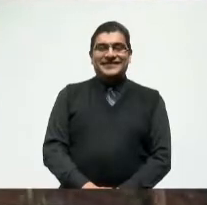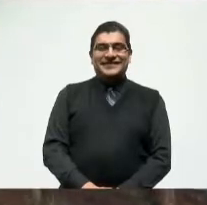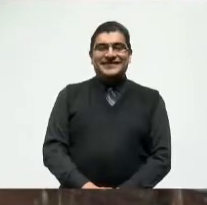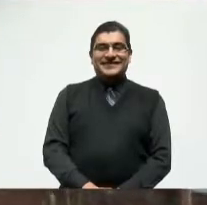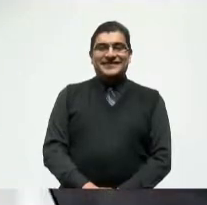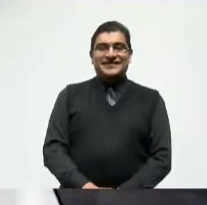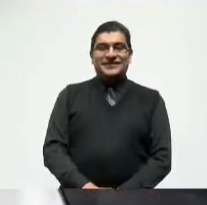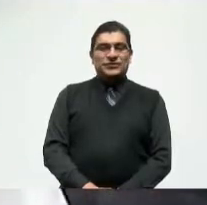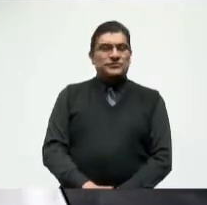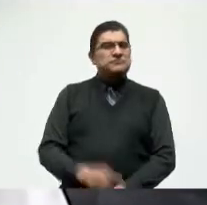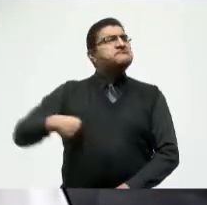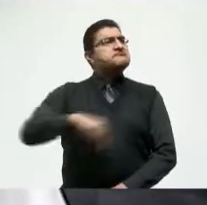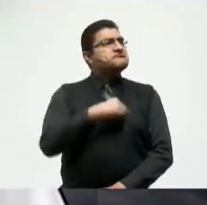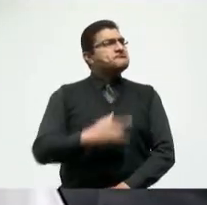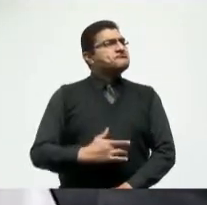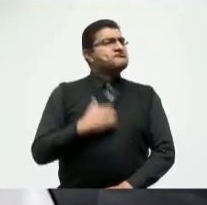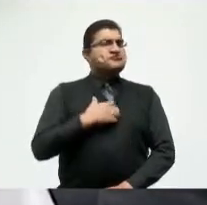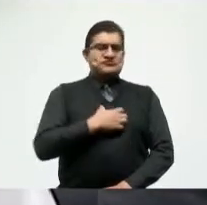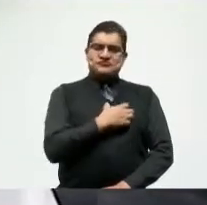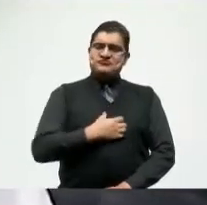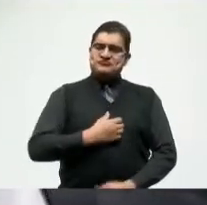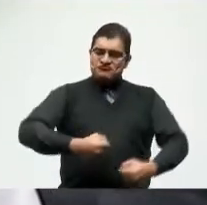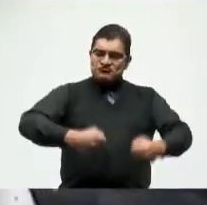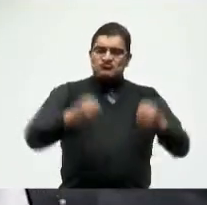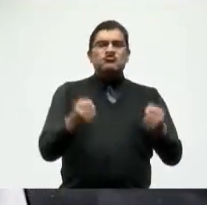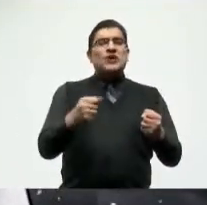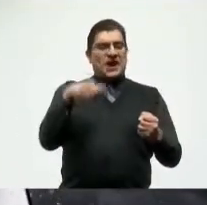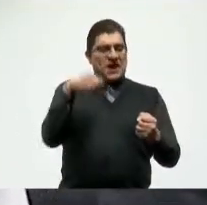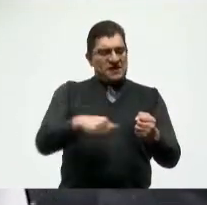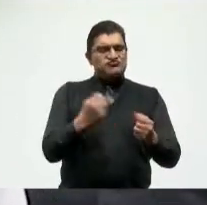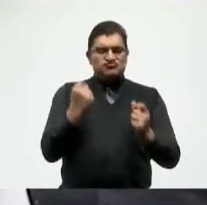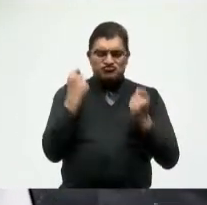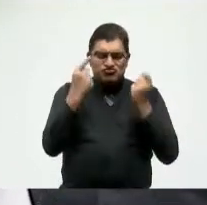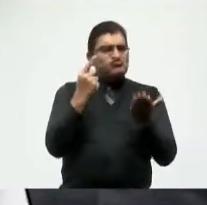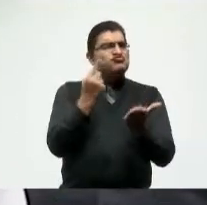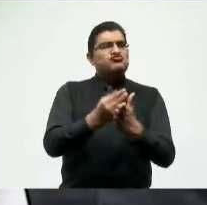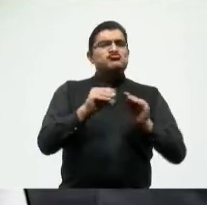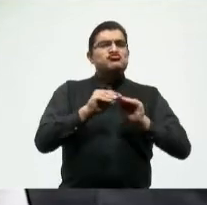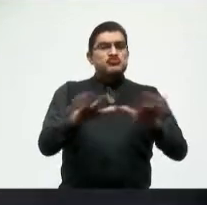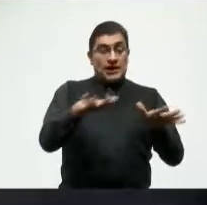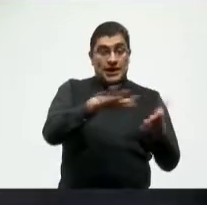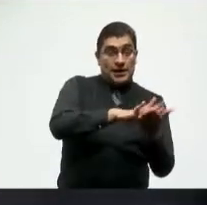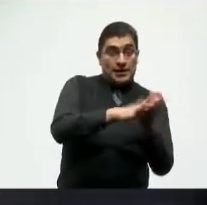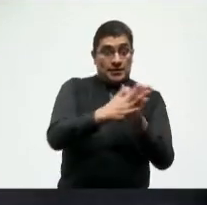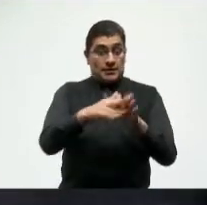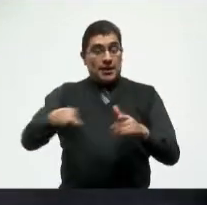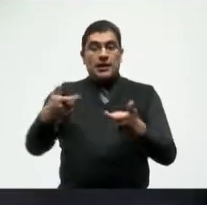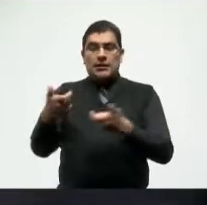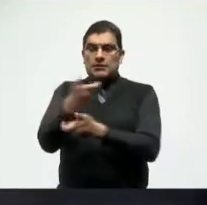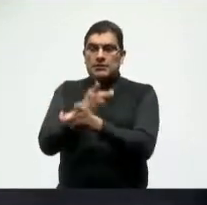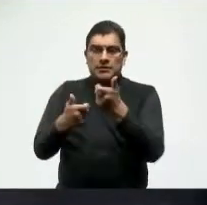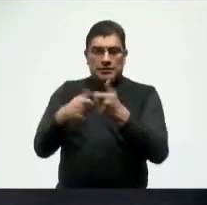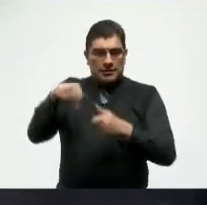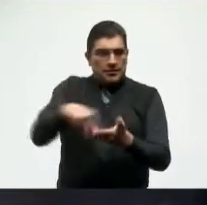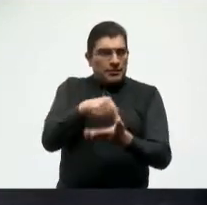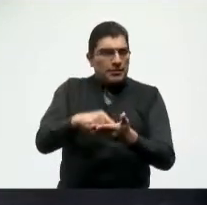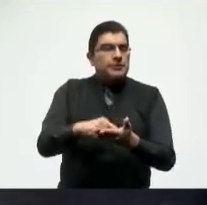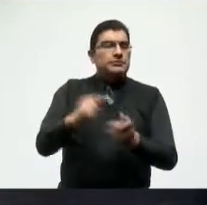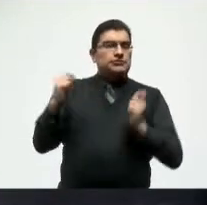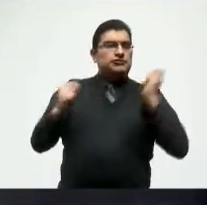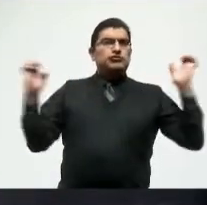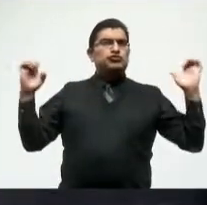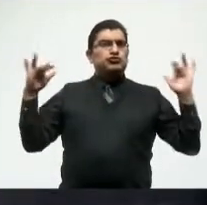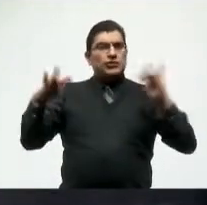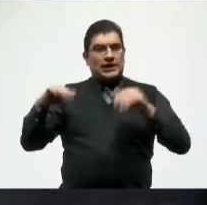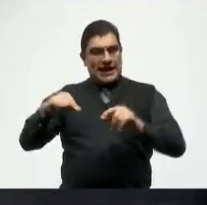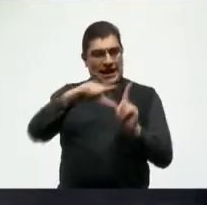Estamos seguros que con esta distinción Detonaremos la economía de la zona Y el turismo nacional E